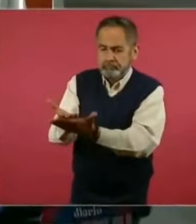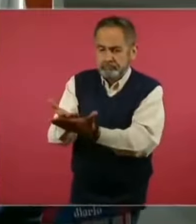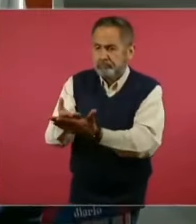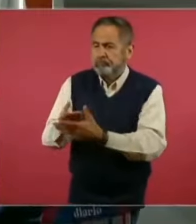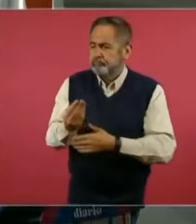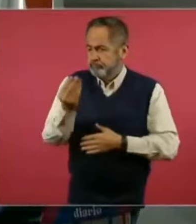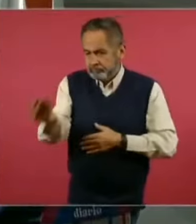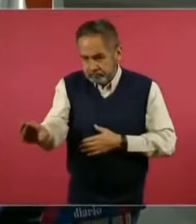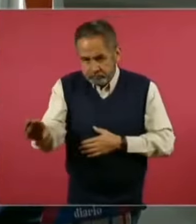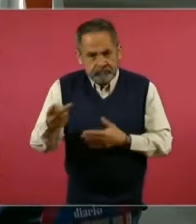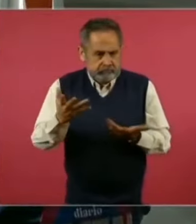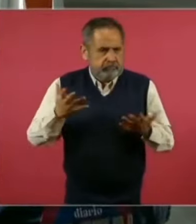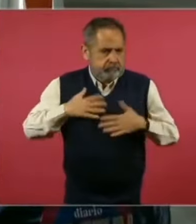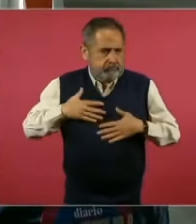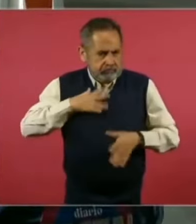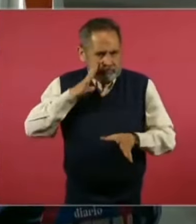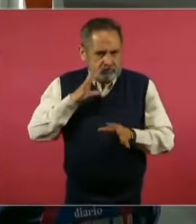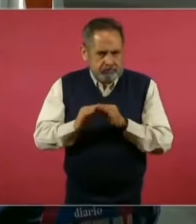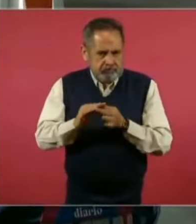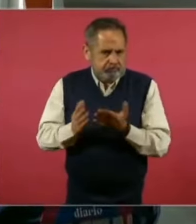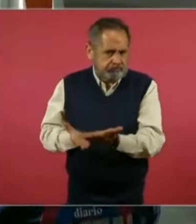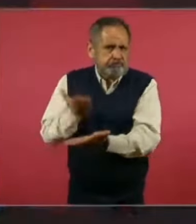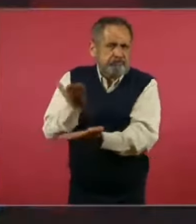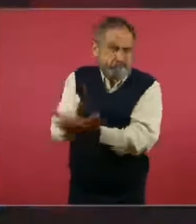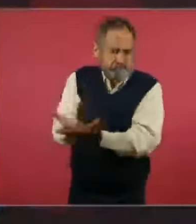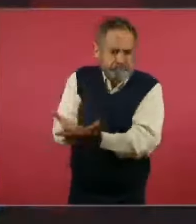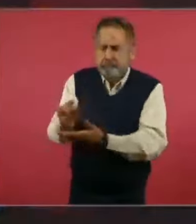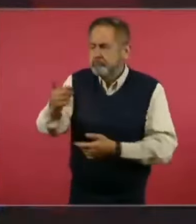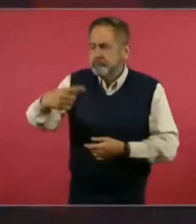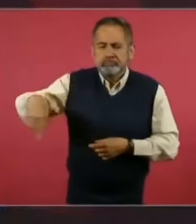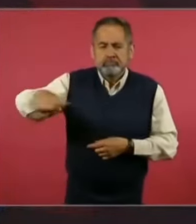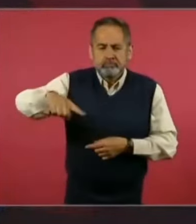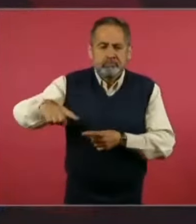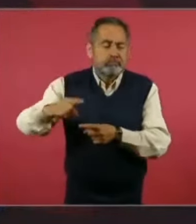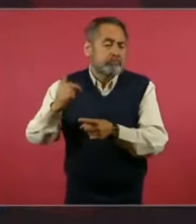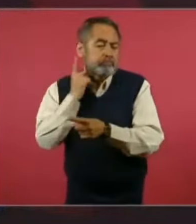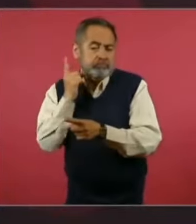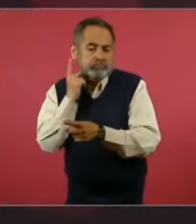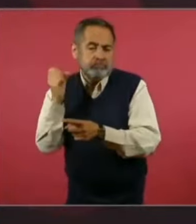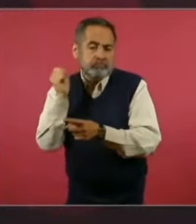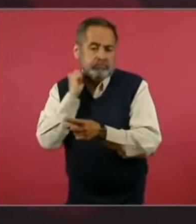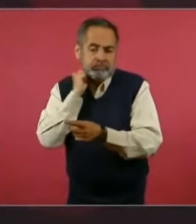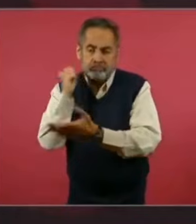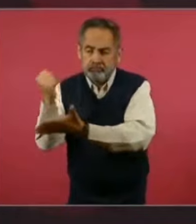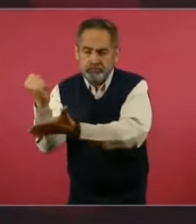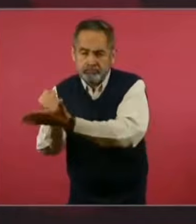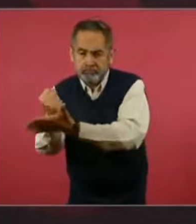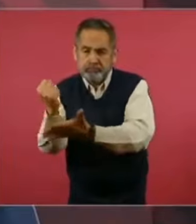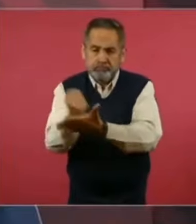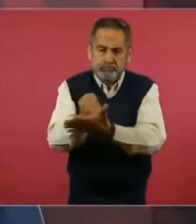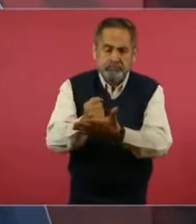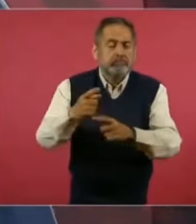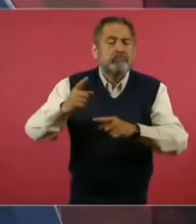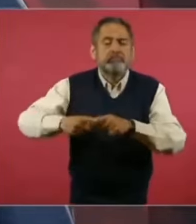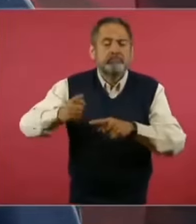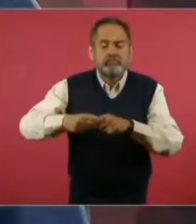que hicimos, y quien aprueba o desaprueba